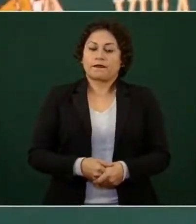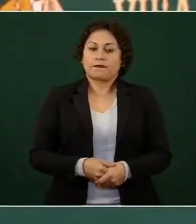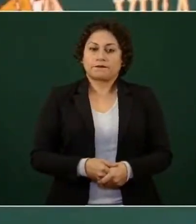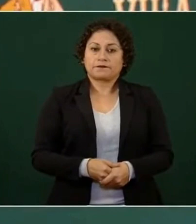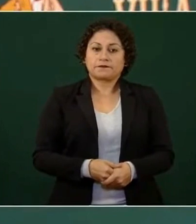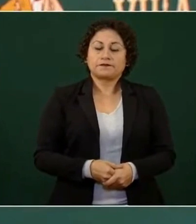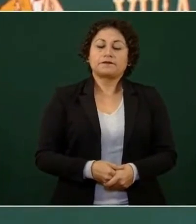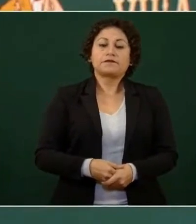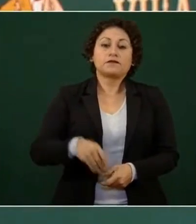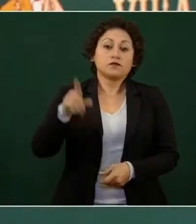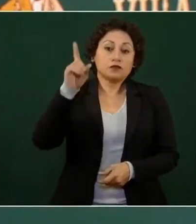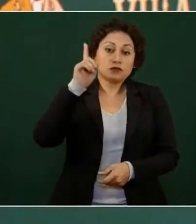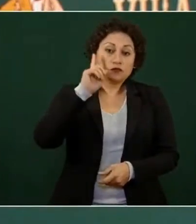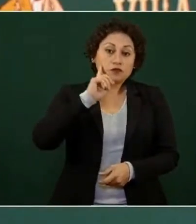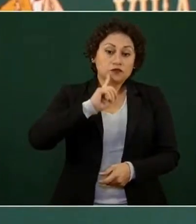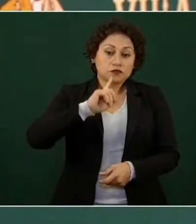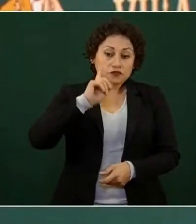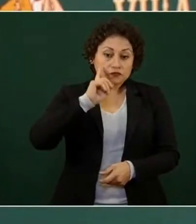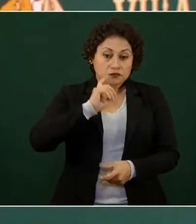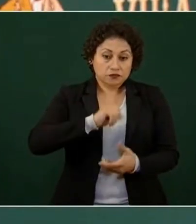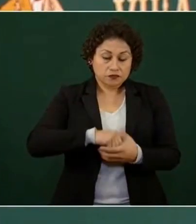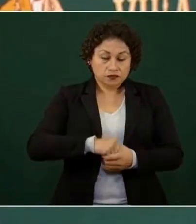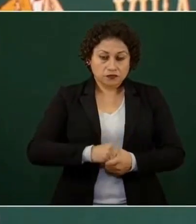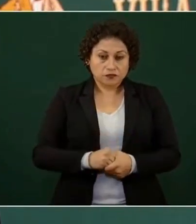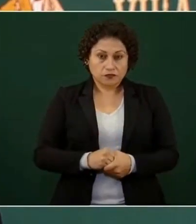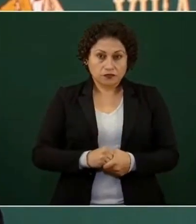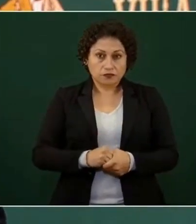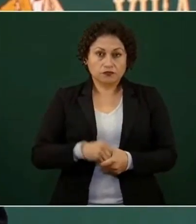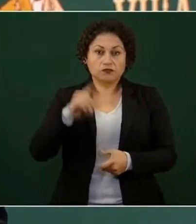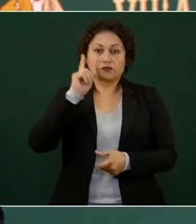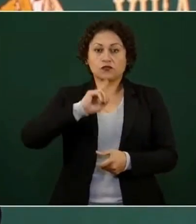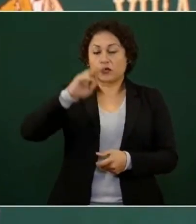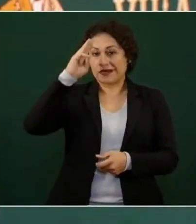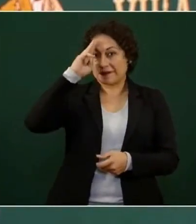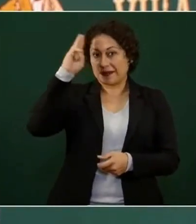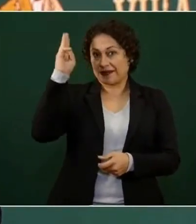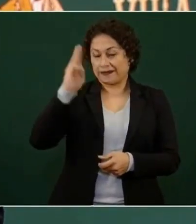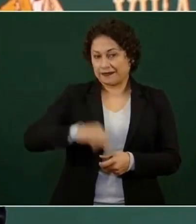Raquel Tibor,